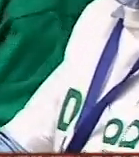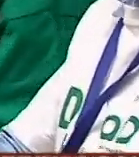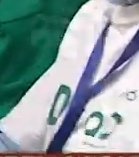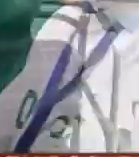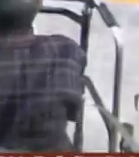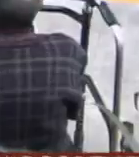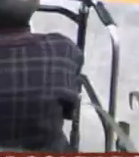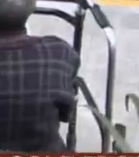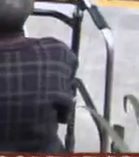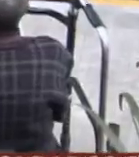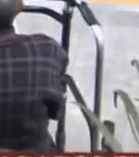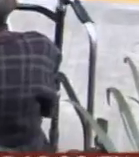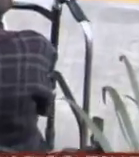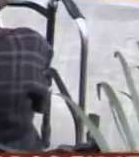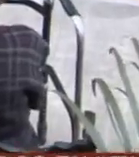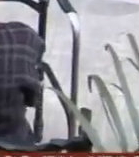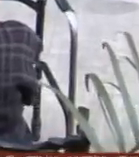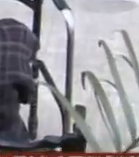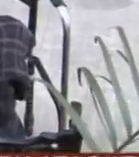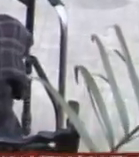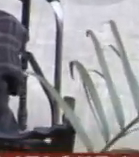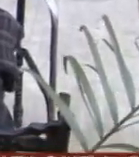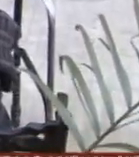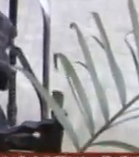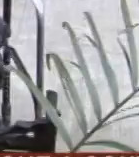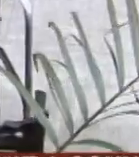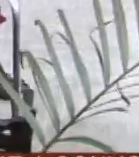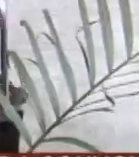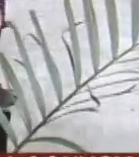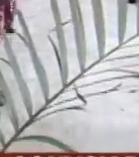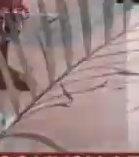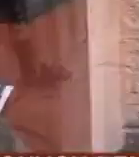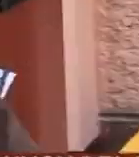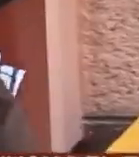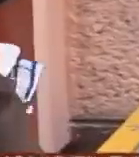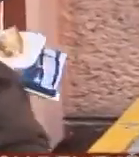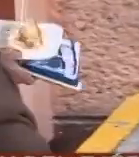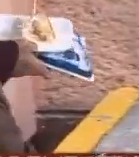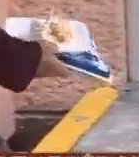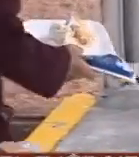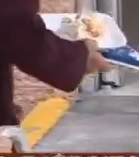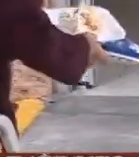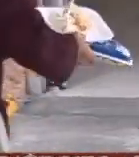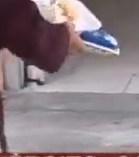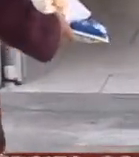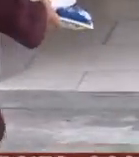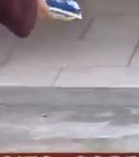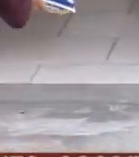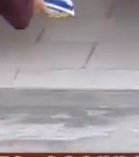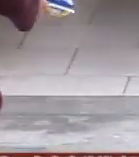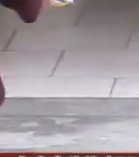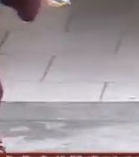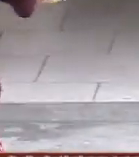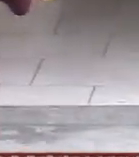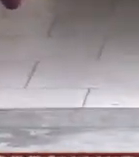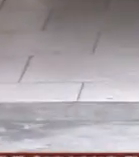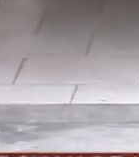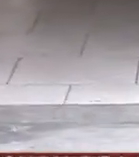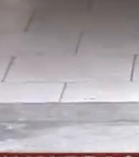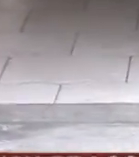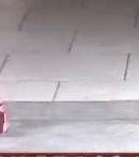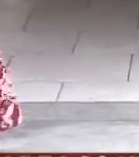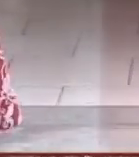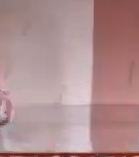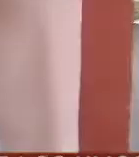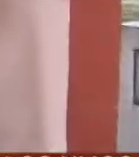movilización aseo personal alimentación suministro de medicamentos elaboración de bitácora sobre sus hábitos que puede servir para el